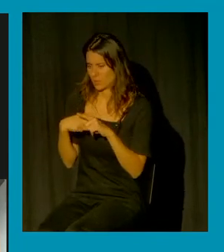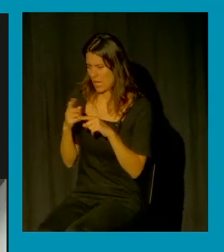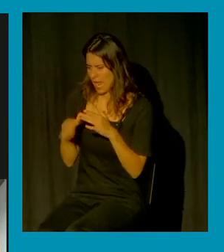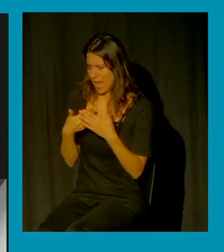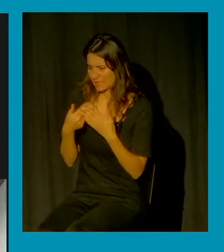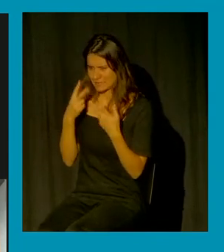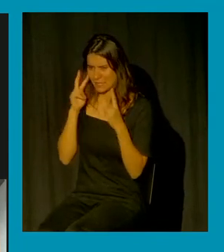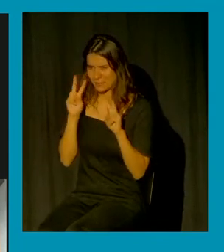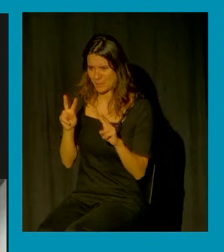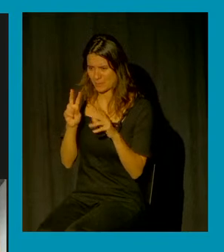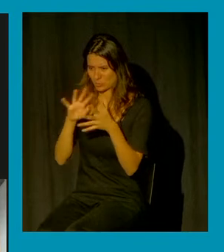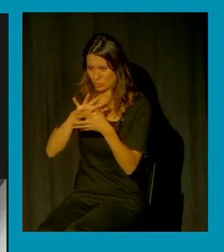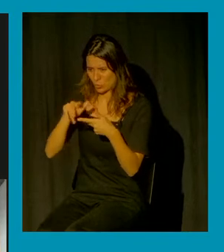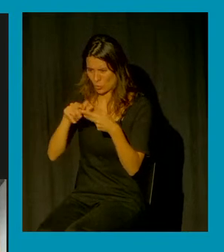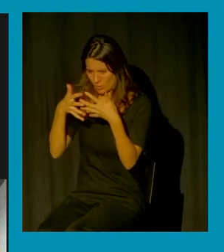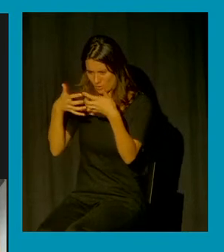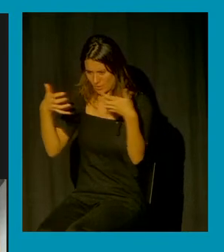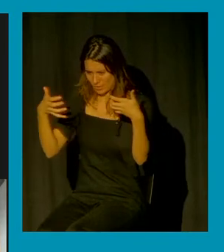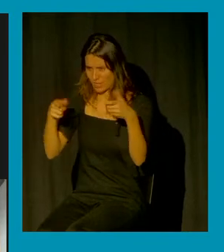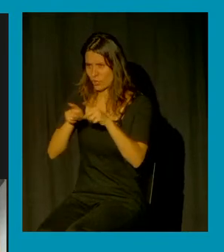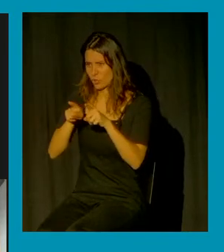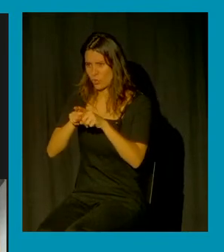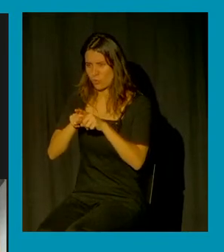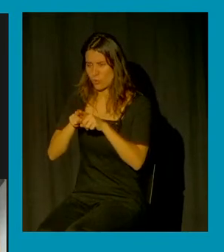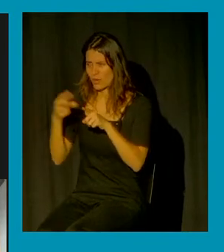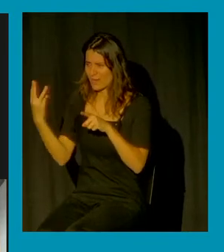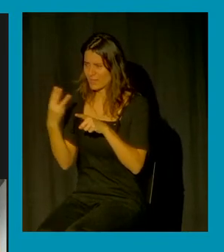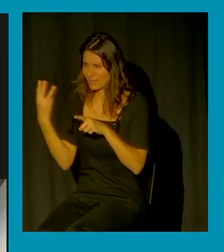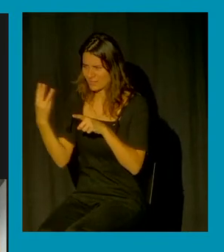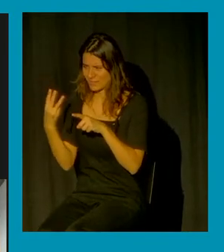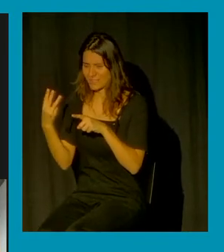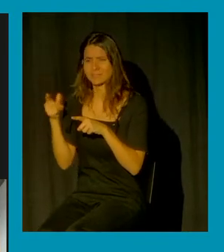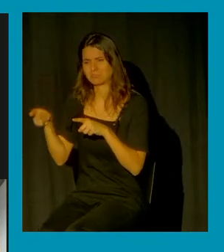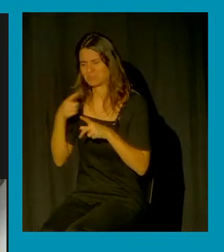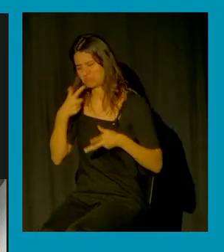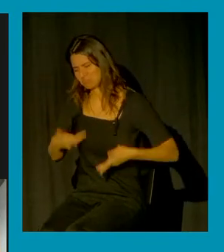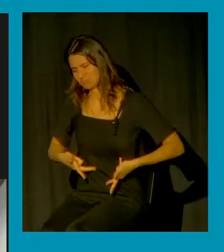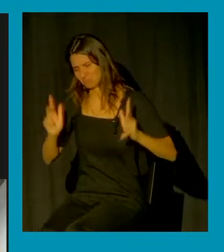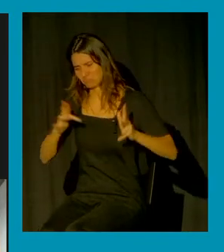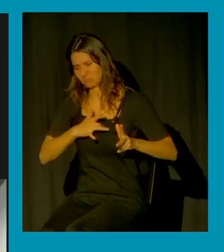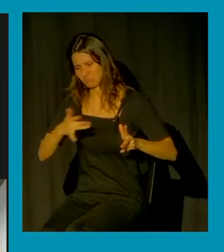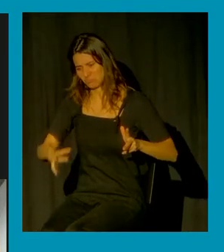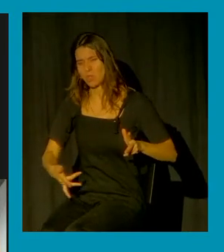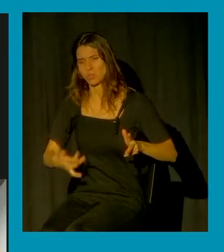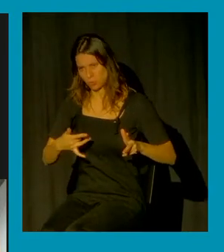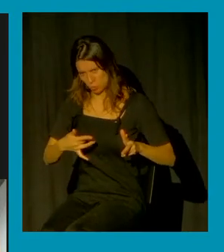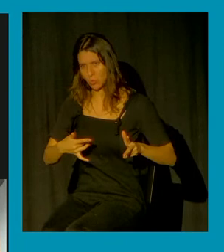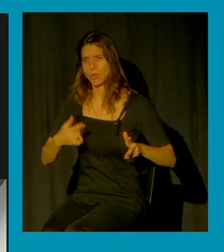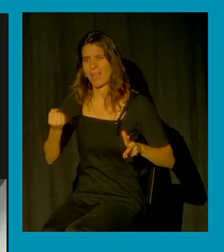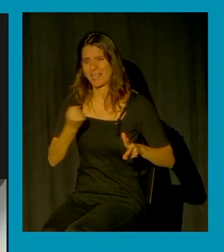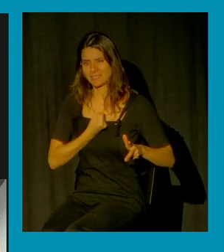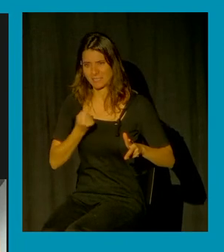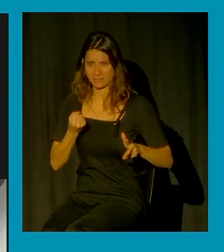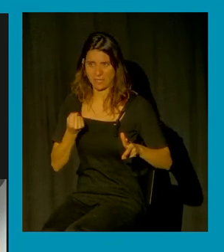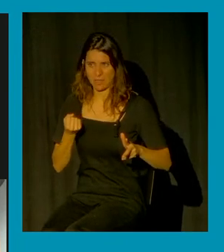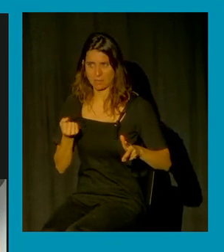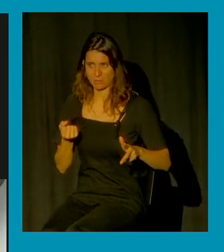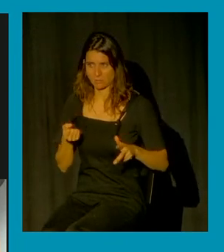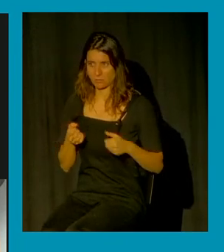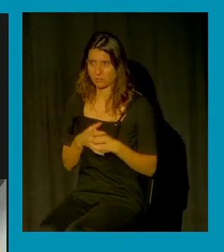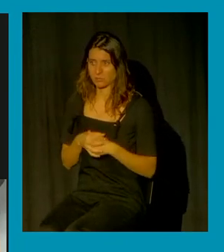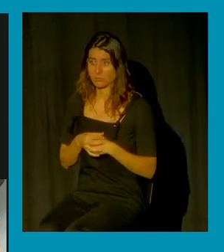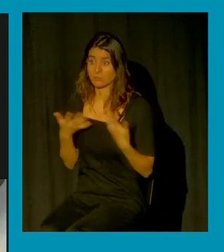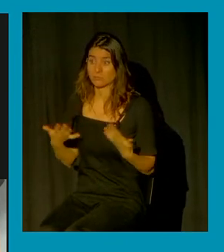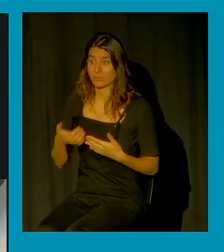que están diciendo que hemos consentido ser no solo agredidas sexualmente sino asesinadas por lo tanto